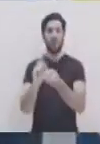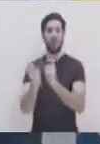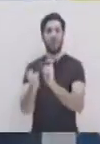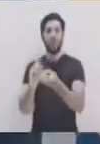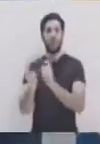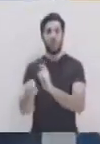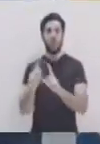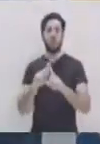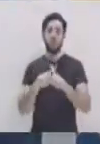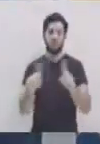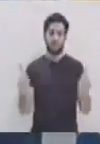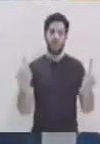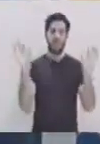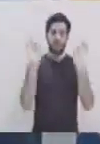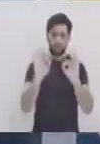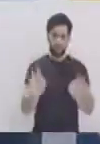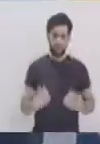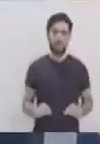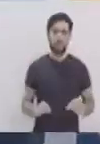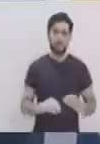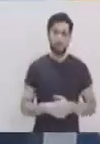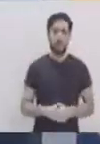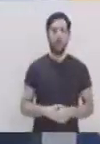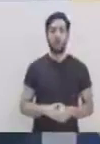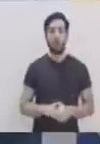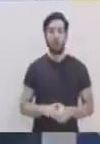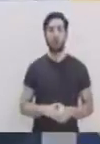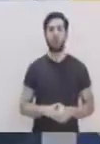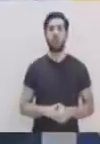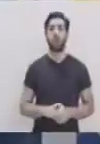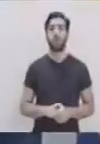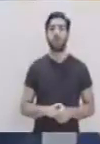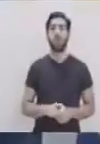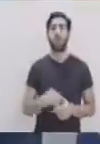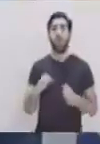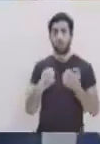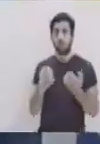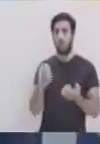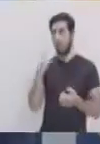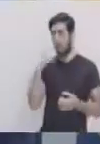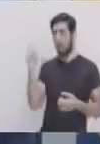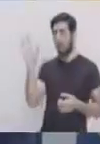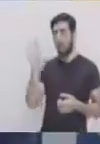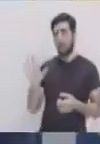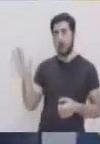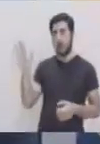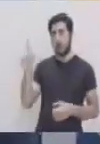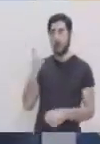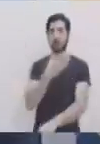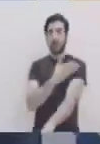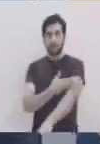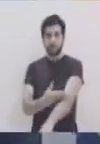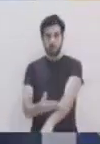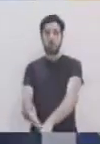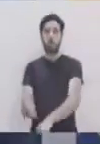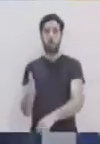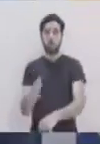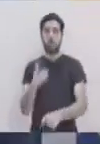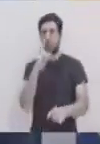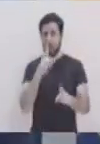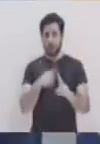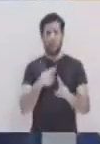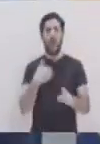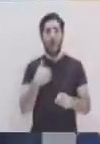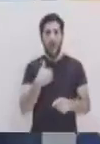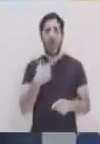Hablamos ya, por ejemplo, de Harry Potter. Y ver el origen de cómo está. Exacto. Y son historias que incluso ya hasta hay